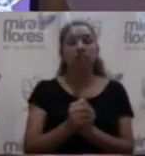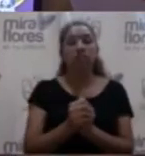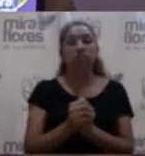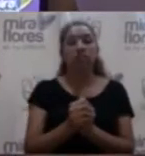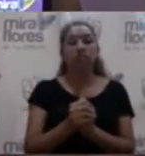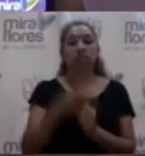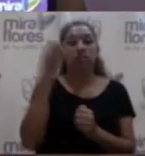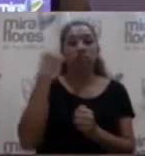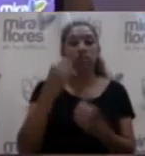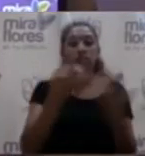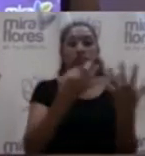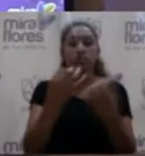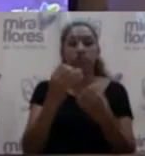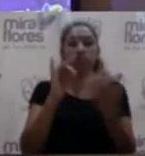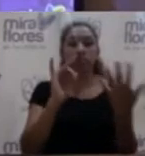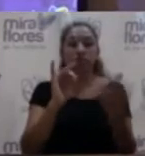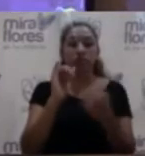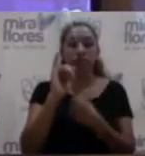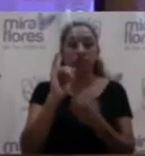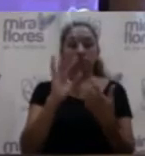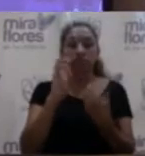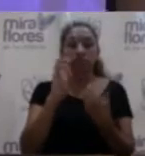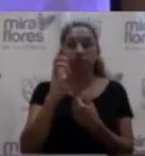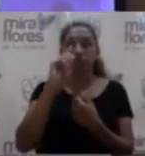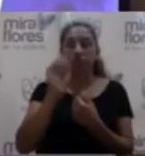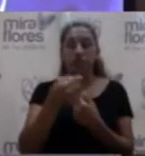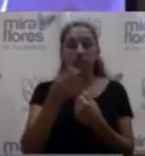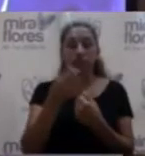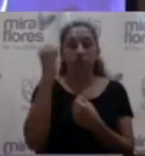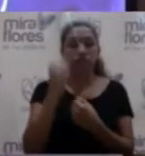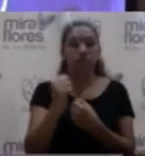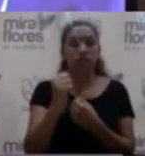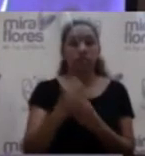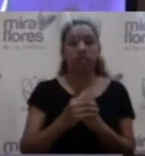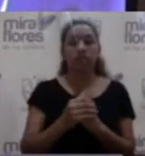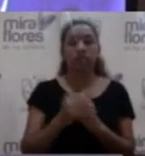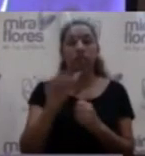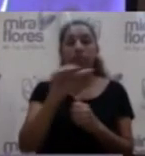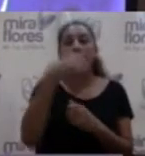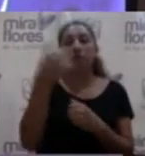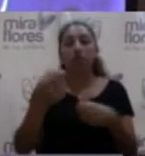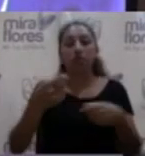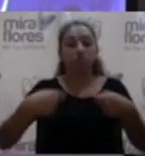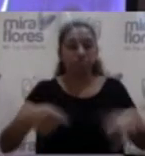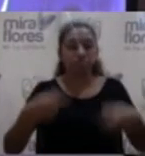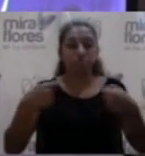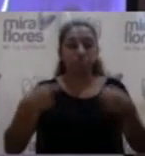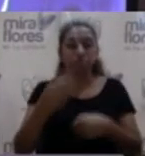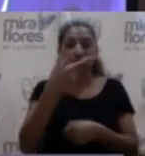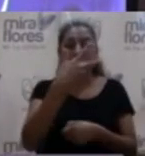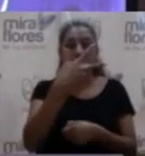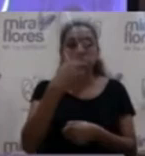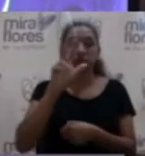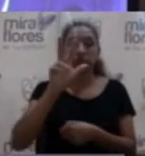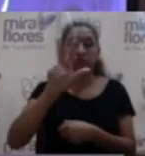886.268 soles. Otros gastos, 3